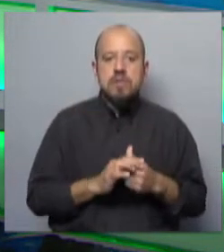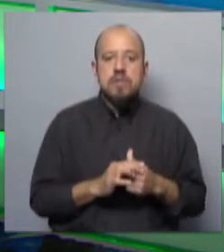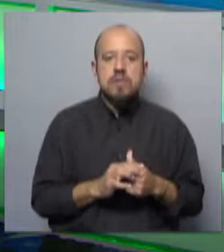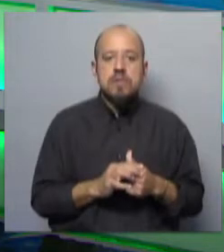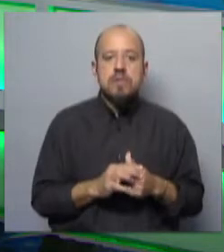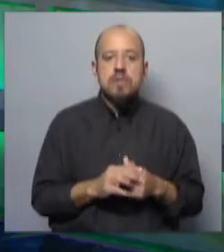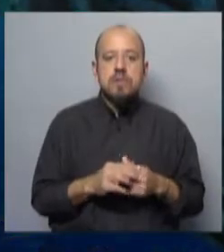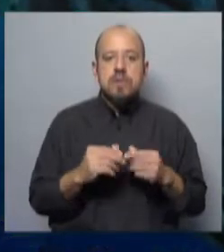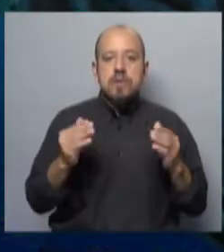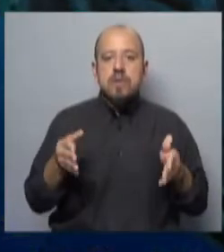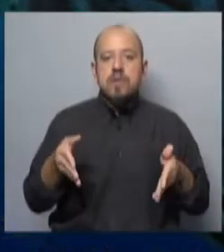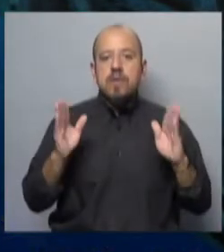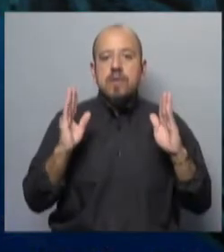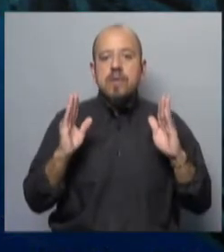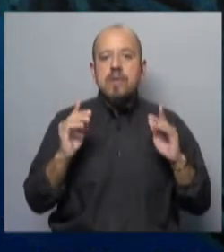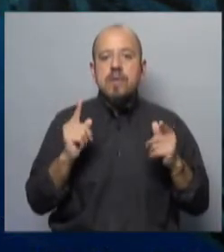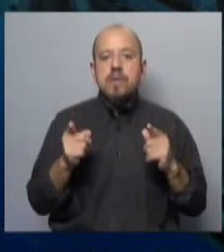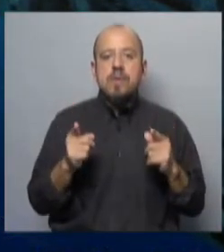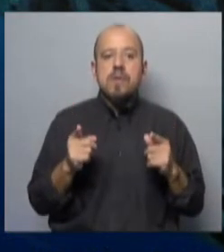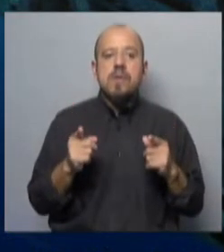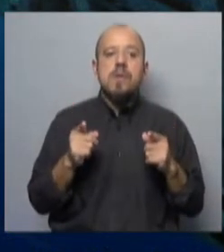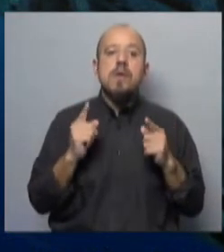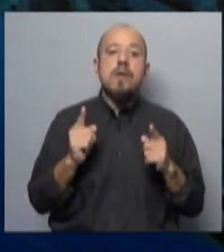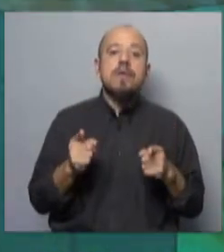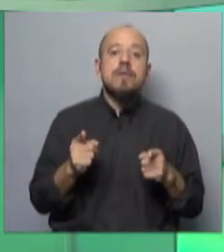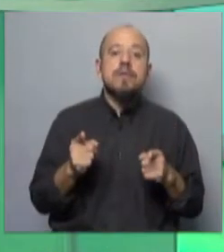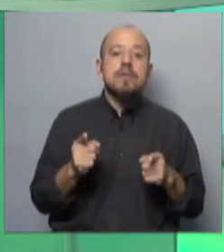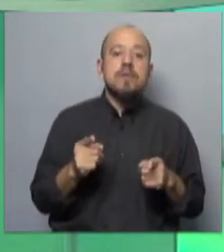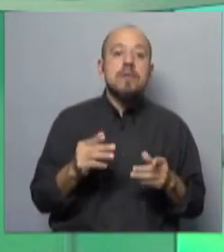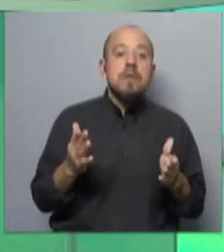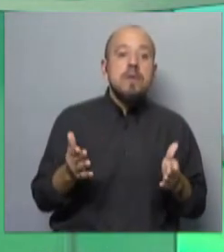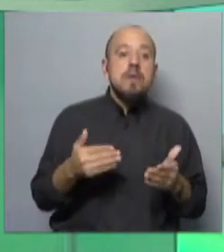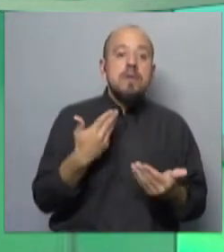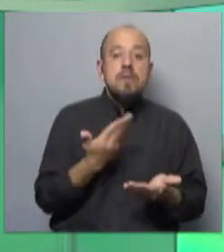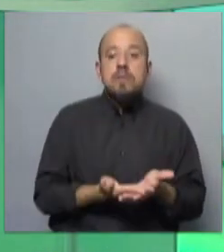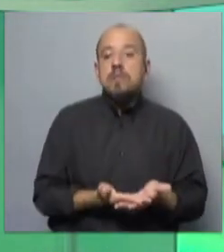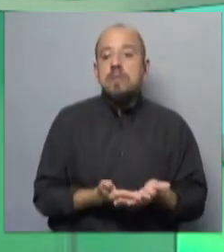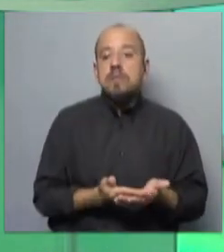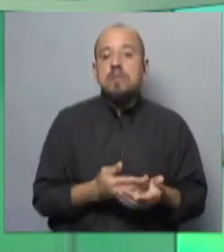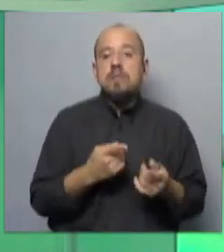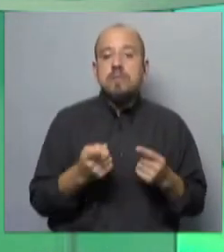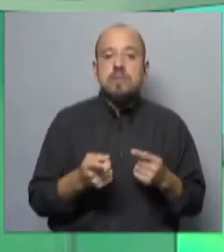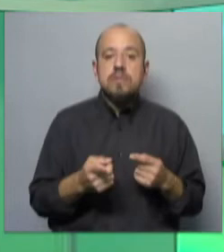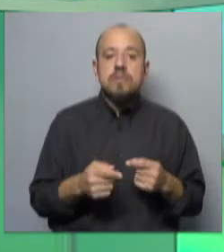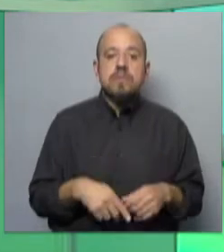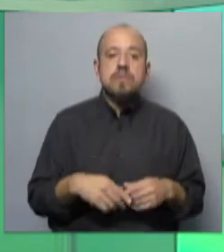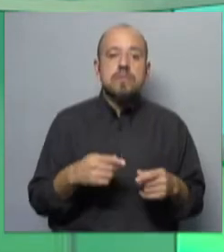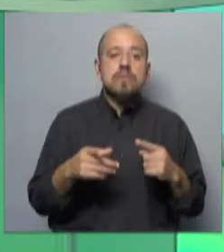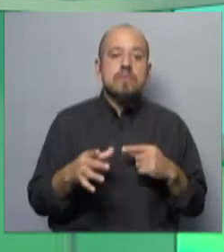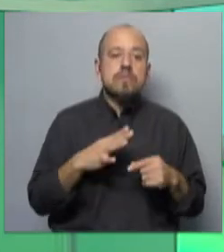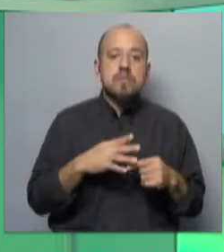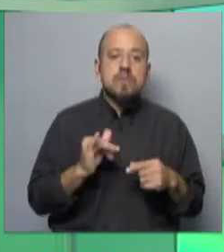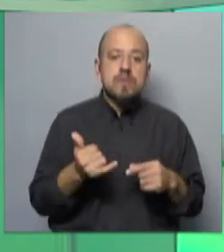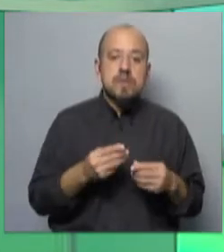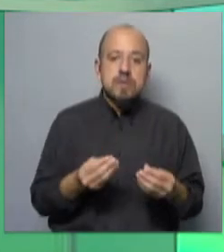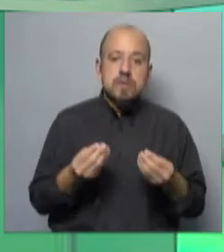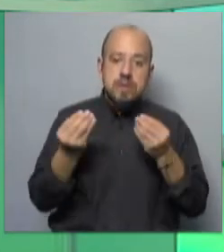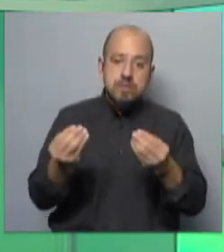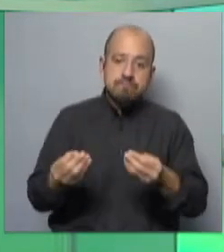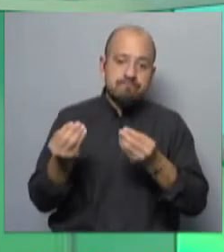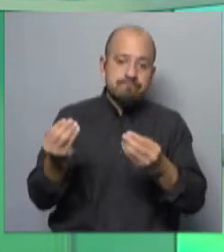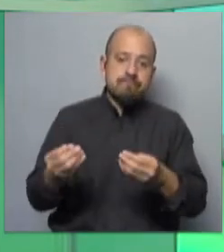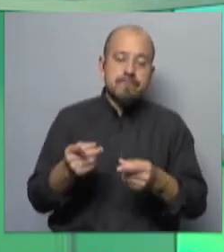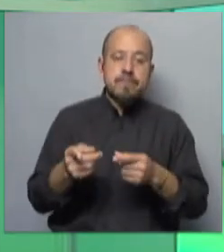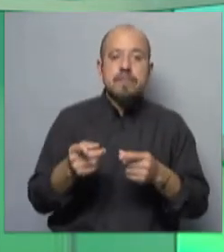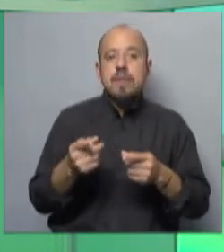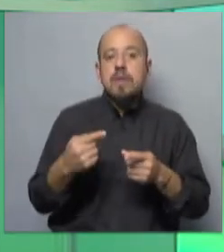fondo la imagen de la Torre Ejecutiva. La pelota está ahí después de tanto planteo y tanto documento con propuestas que se ha entregado de parte de